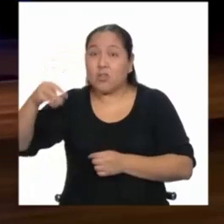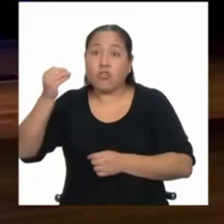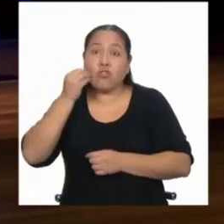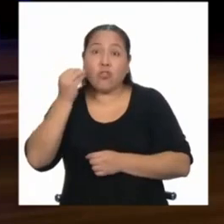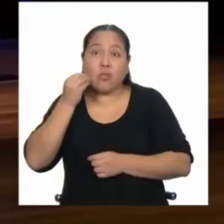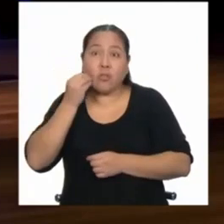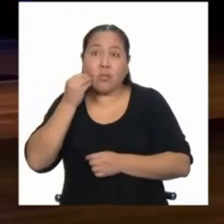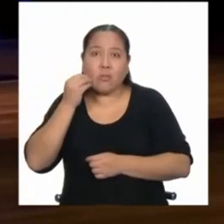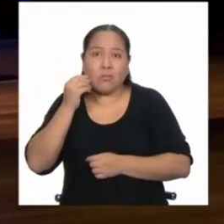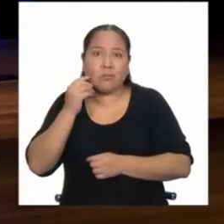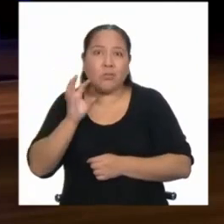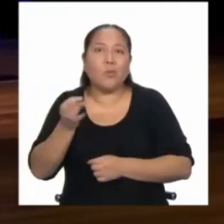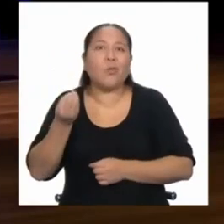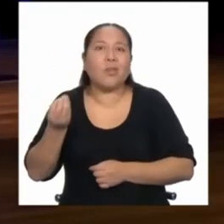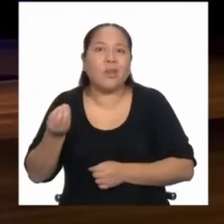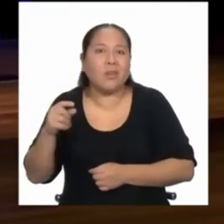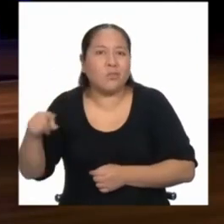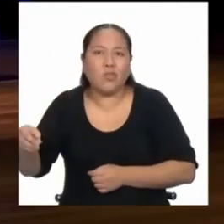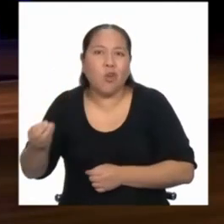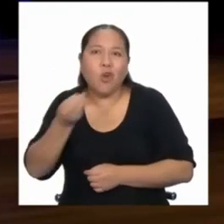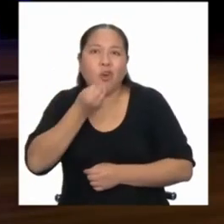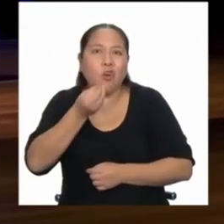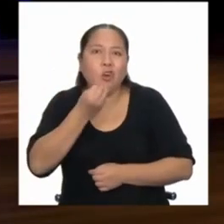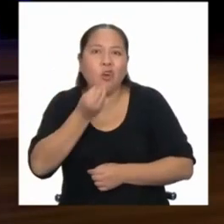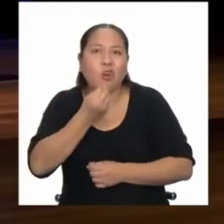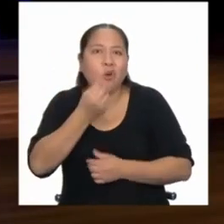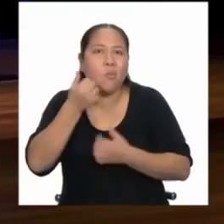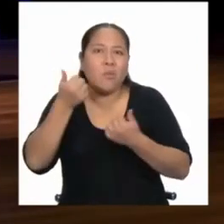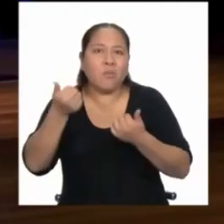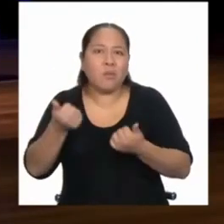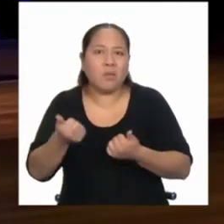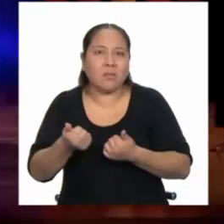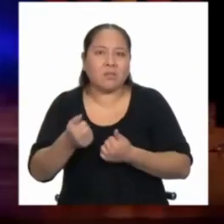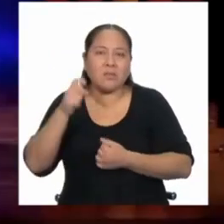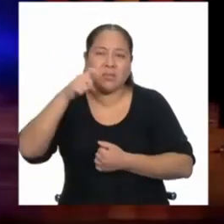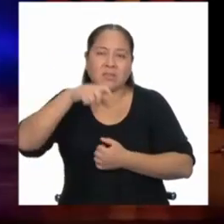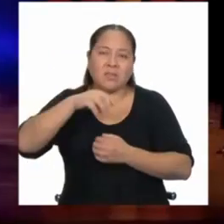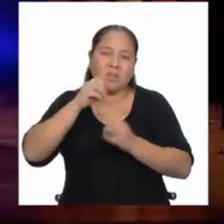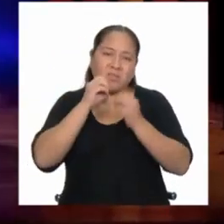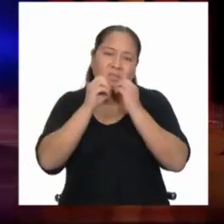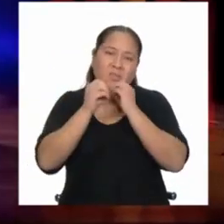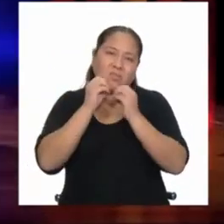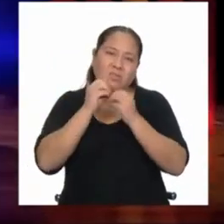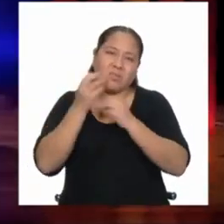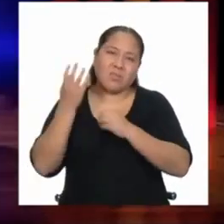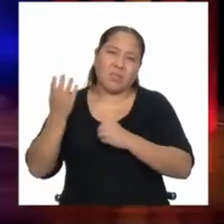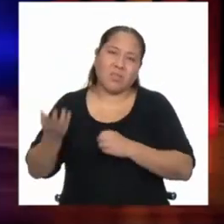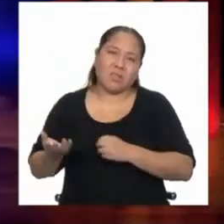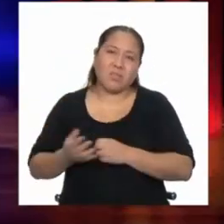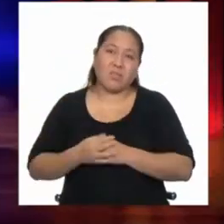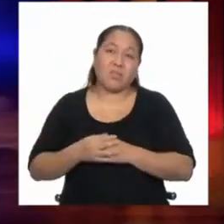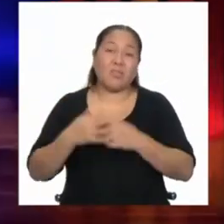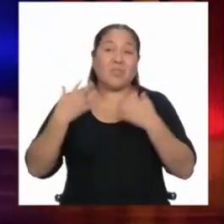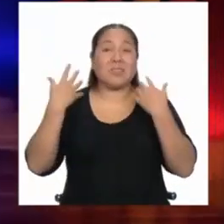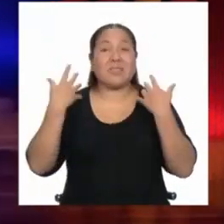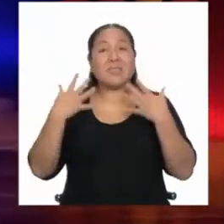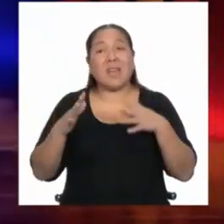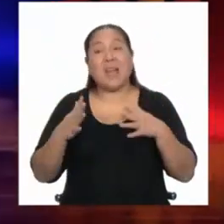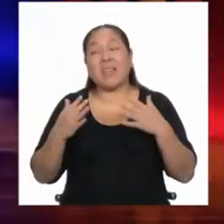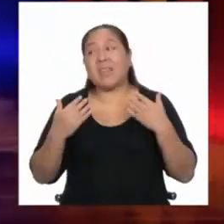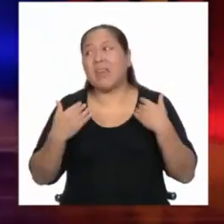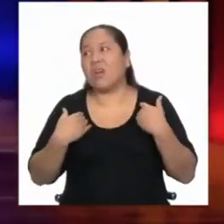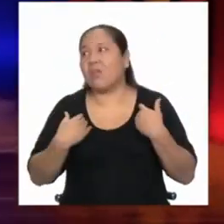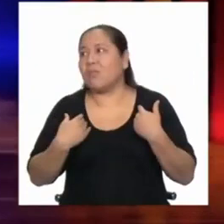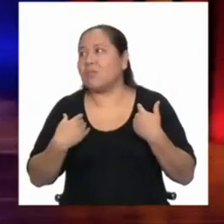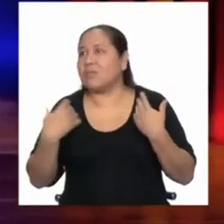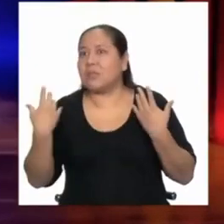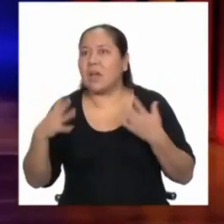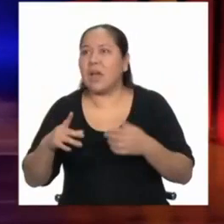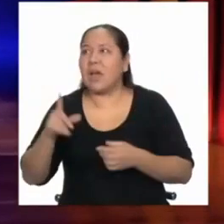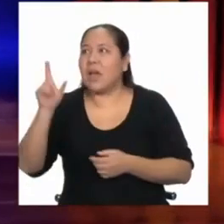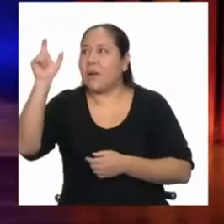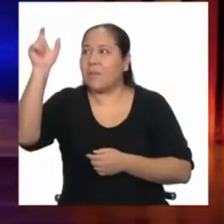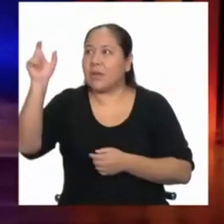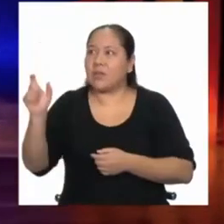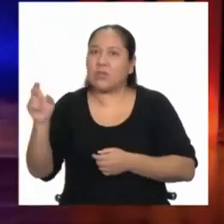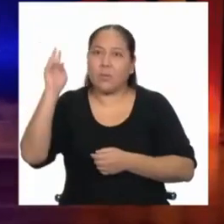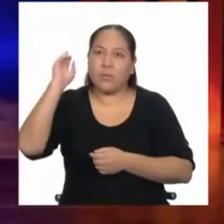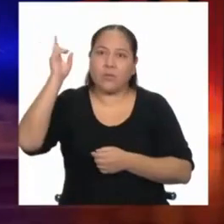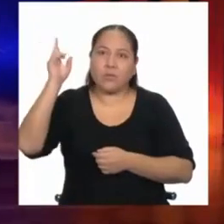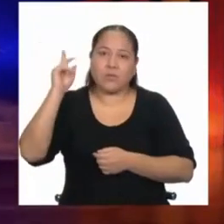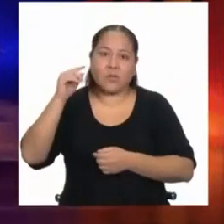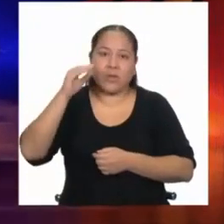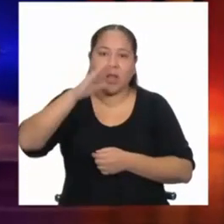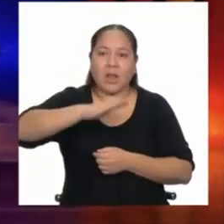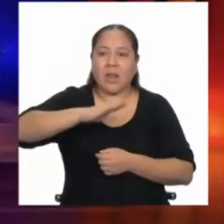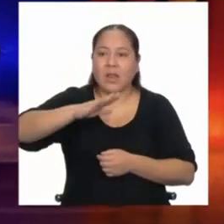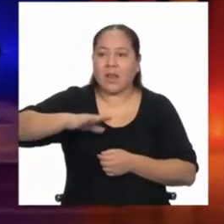no han tenido una alimentación. Entonces era un problema que había que resolver también. Pero cuando ya tengo absolutamente todo, al coreógrafo, a las